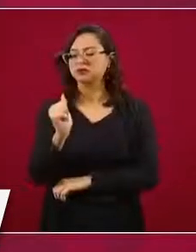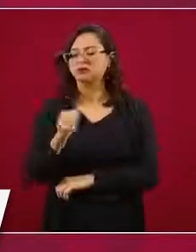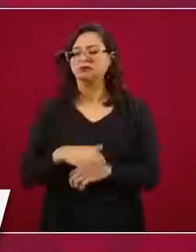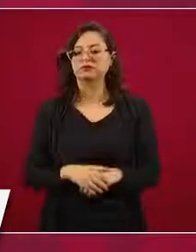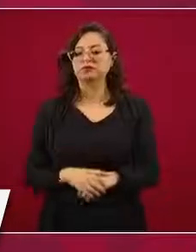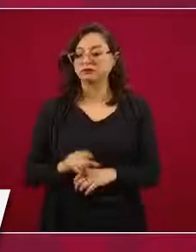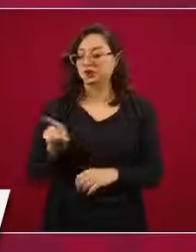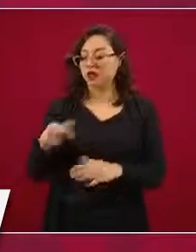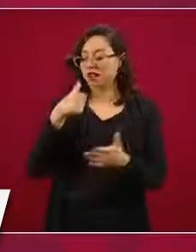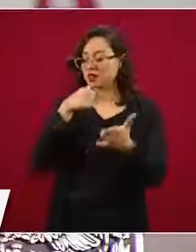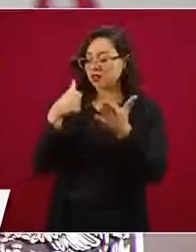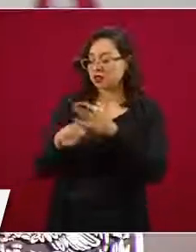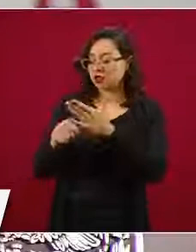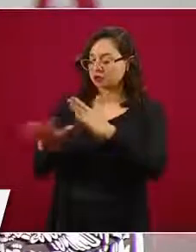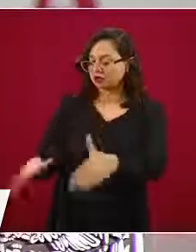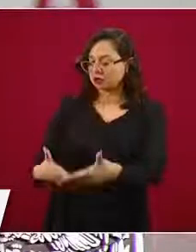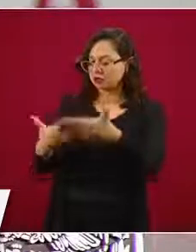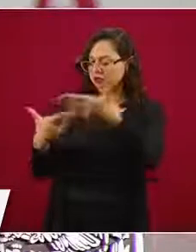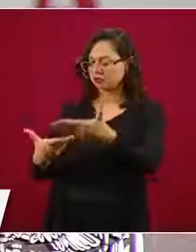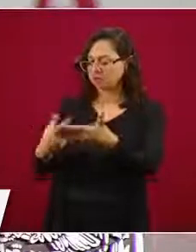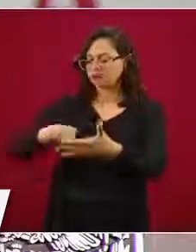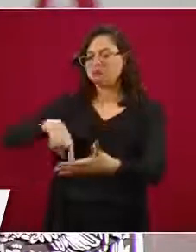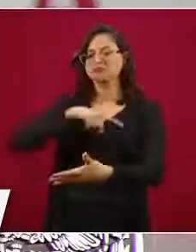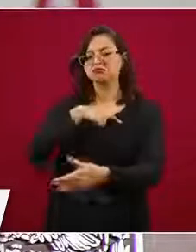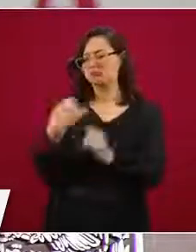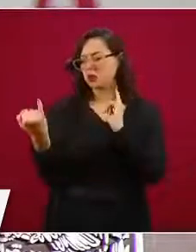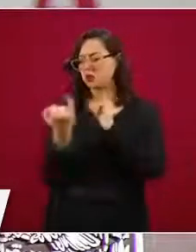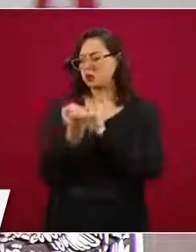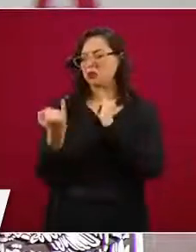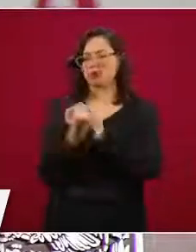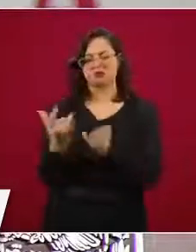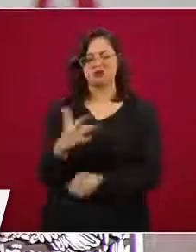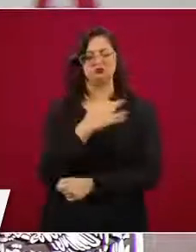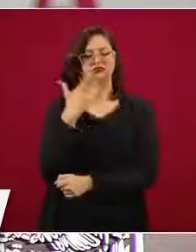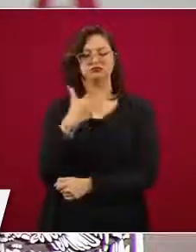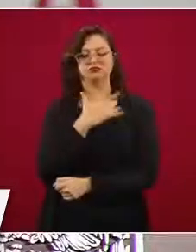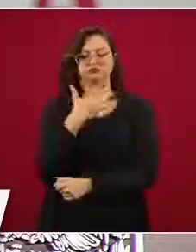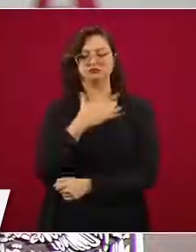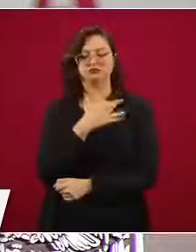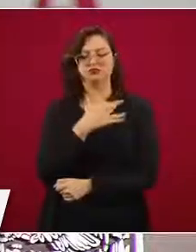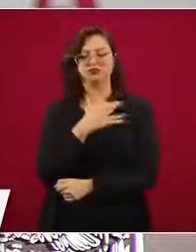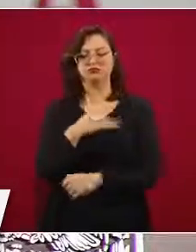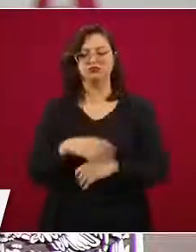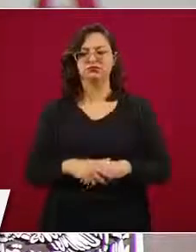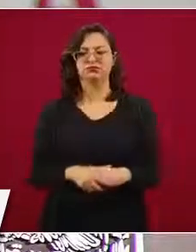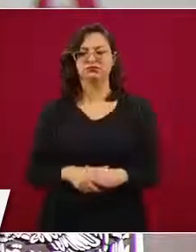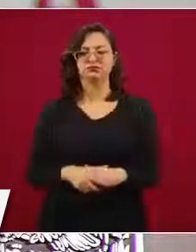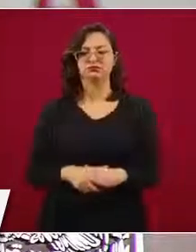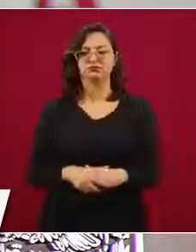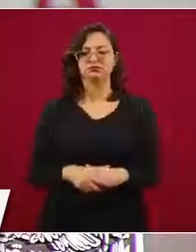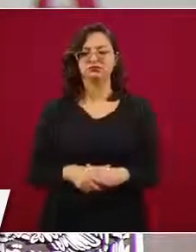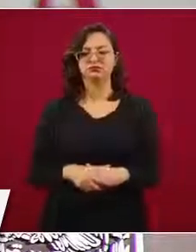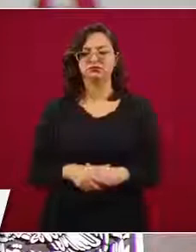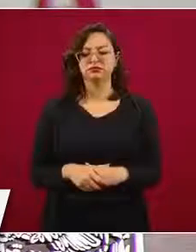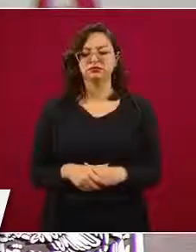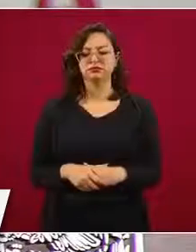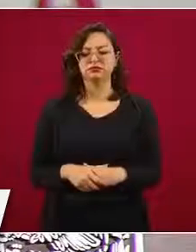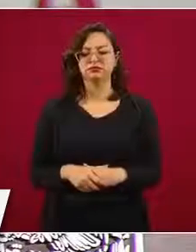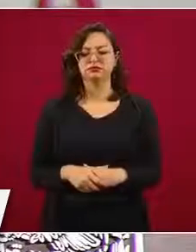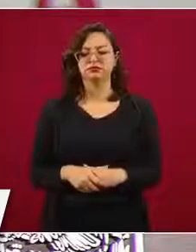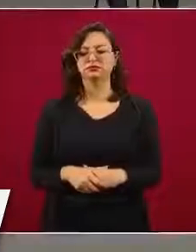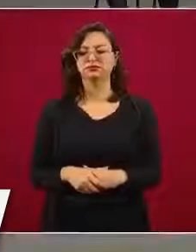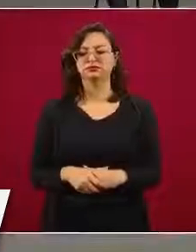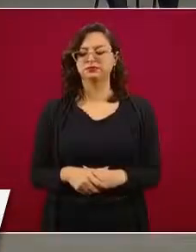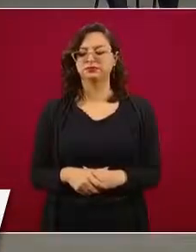con lo expresado por el presidente del Consejo Coordinador Empresarial. Se alinea con lo que estamos todos